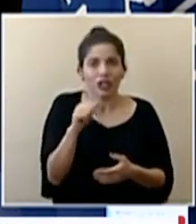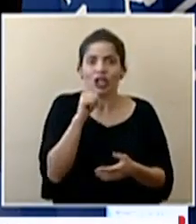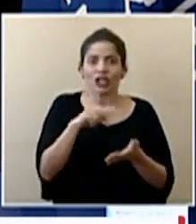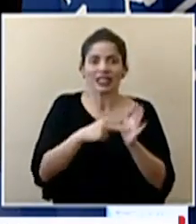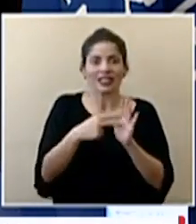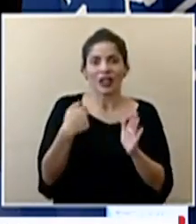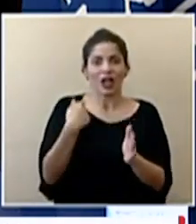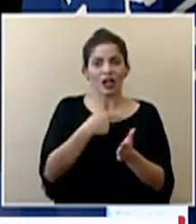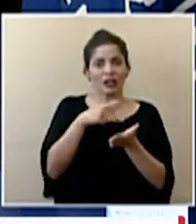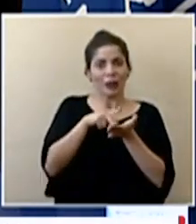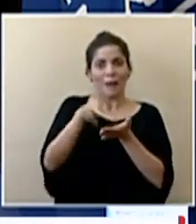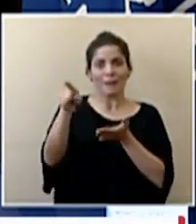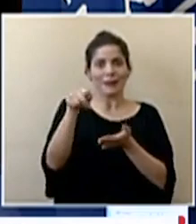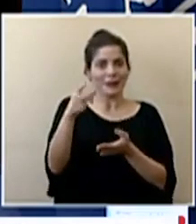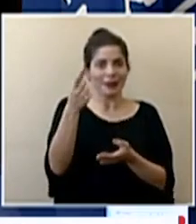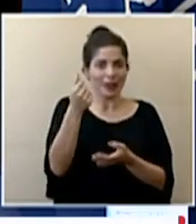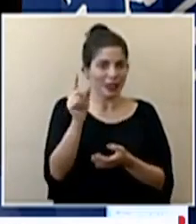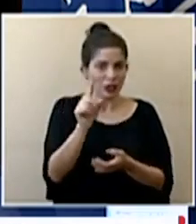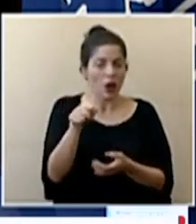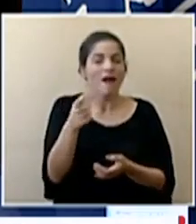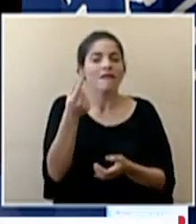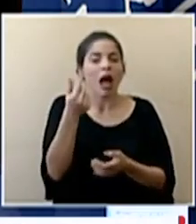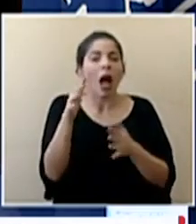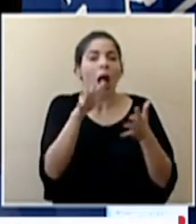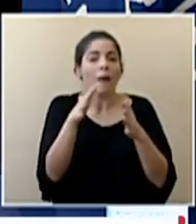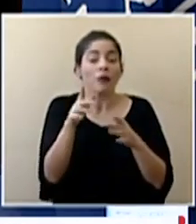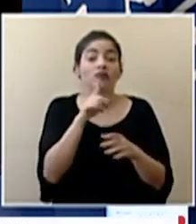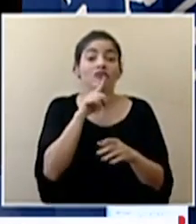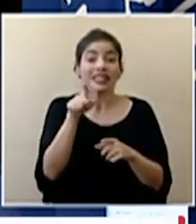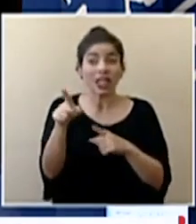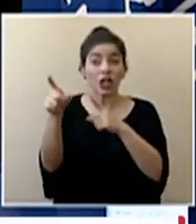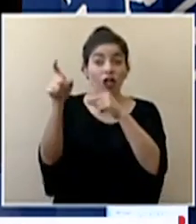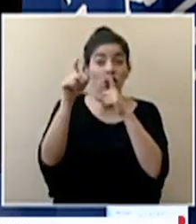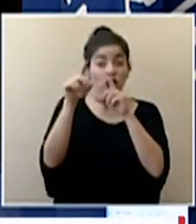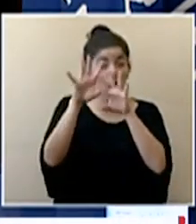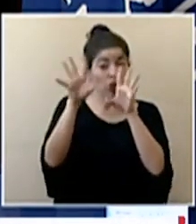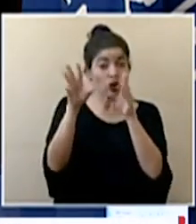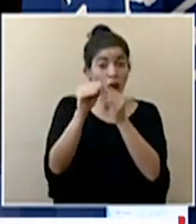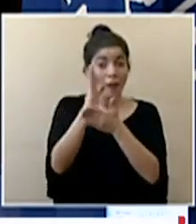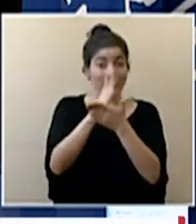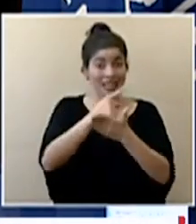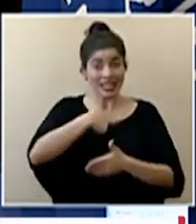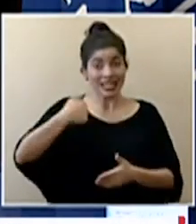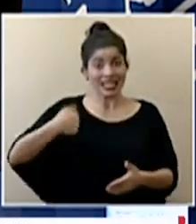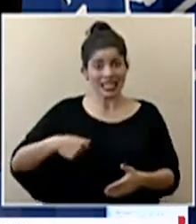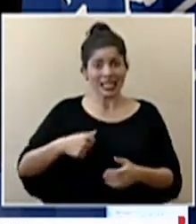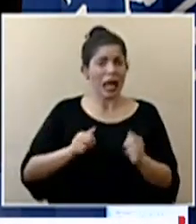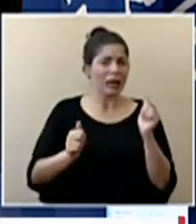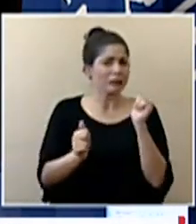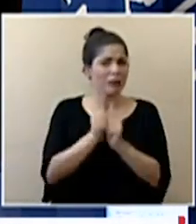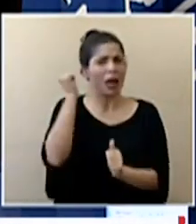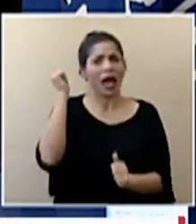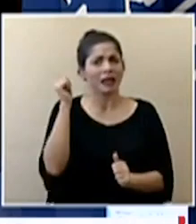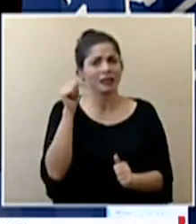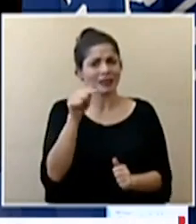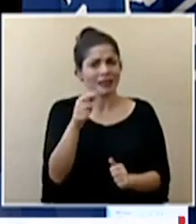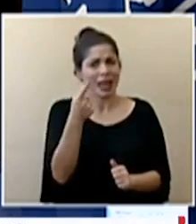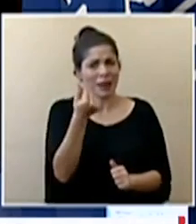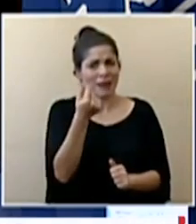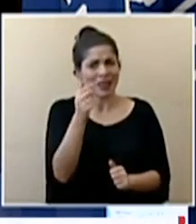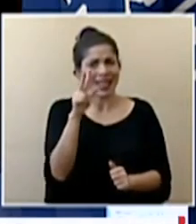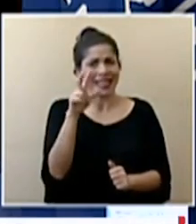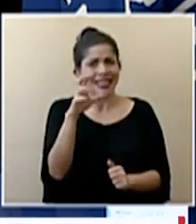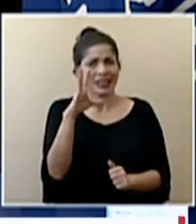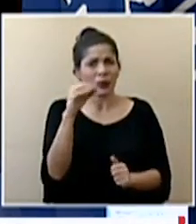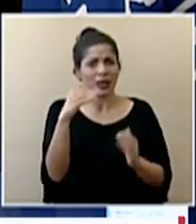desembolsando ese costo pero de hecho la donación total de China es mucho mayor a ese valor de